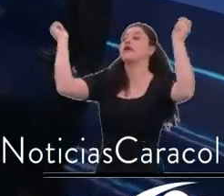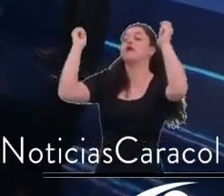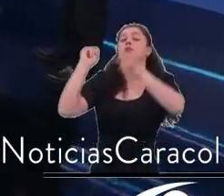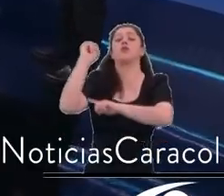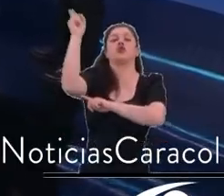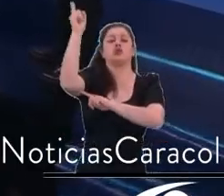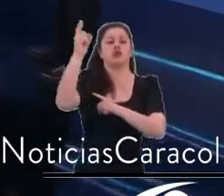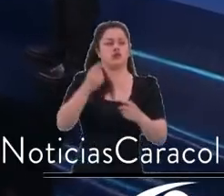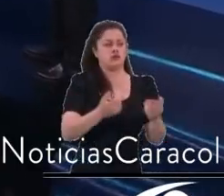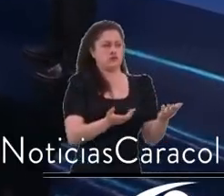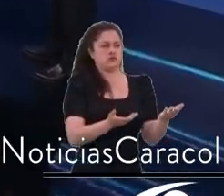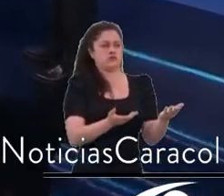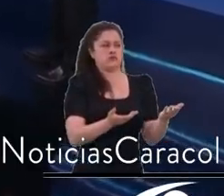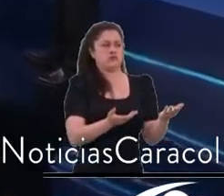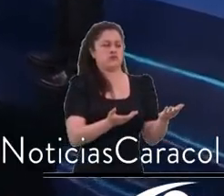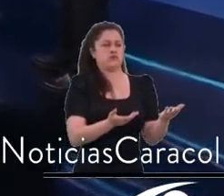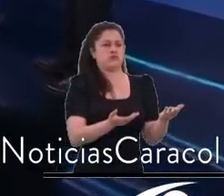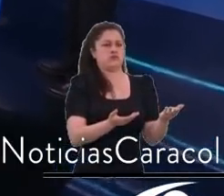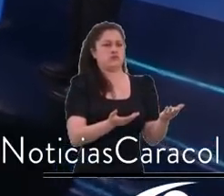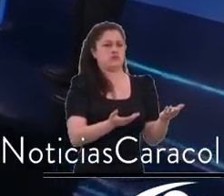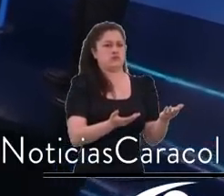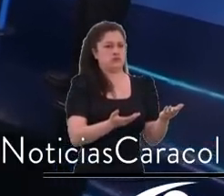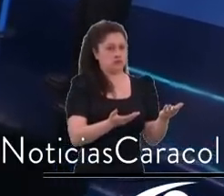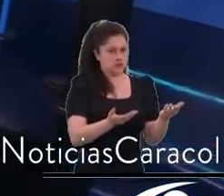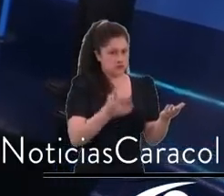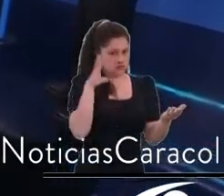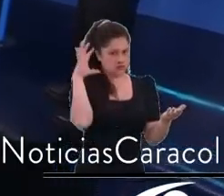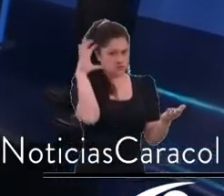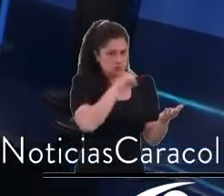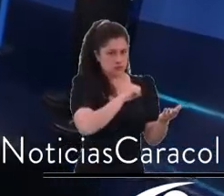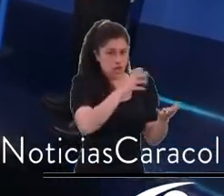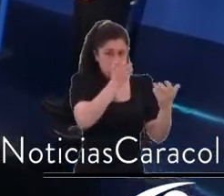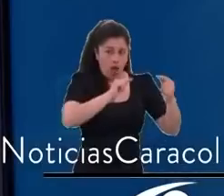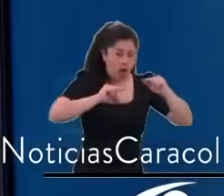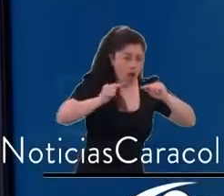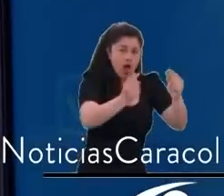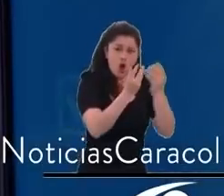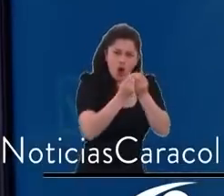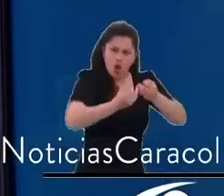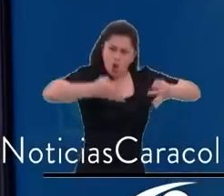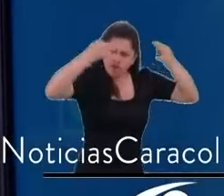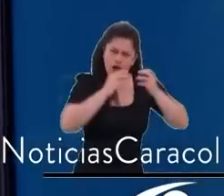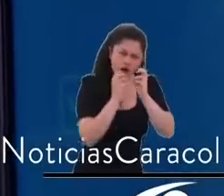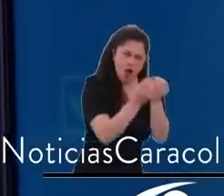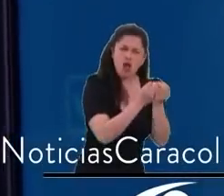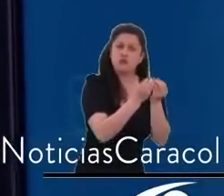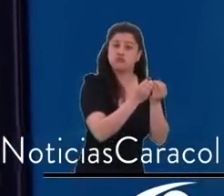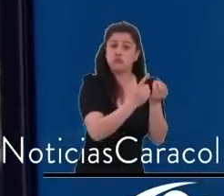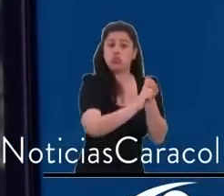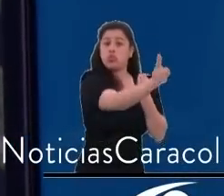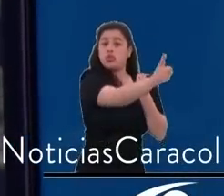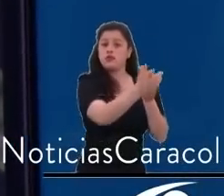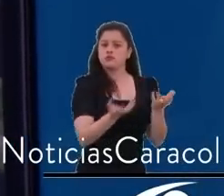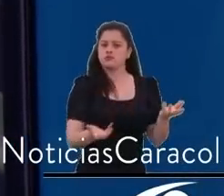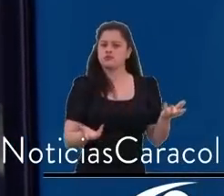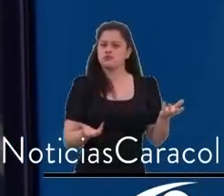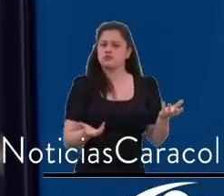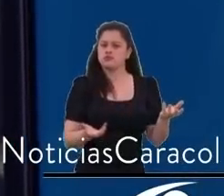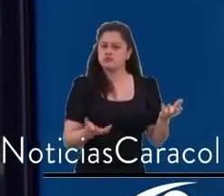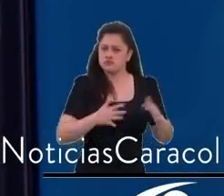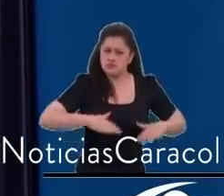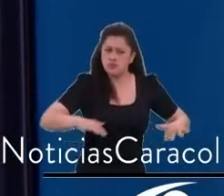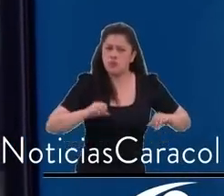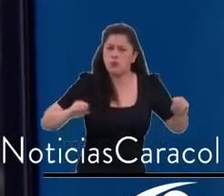Los bogotanos no merecen que su vida siga en peleas y saboteos de políticos. Los bogotanos necesitan metro, necesitan vivienda, necesitan educación,